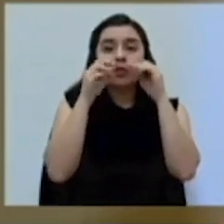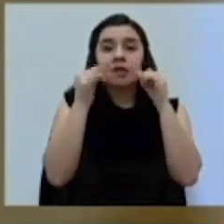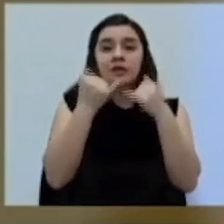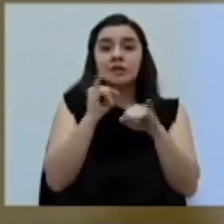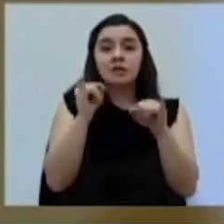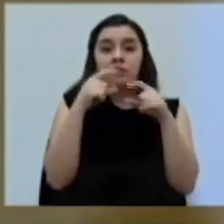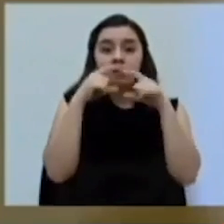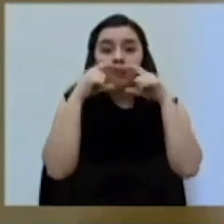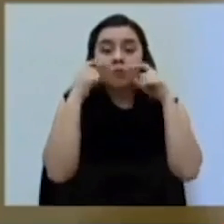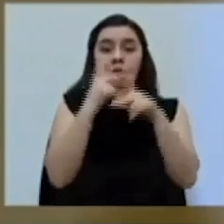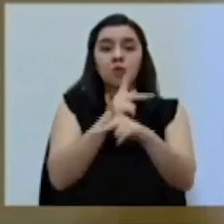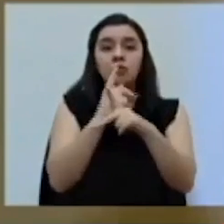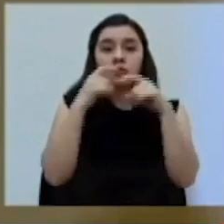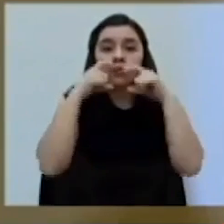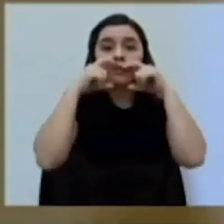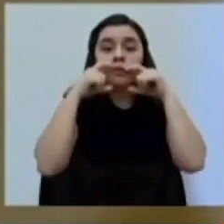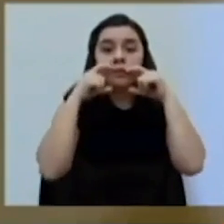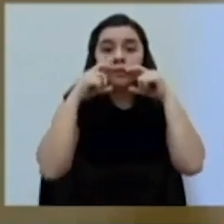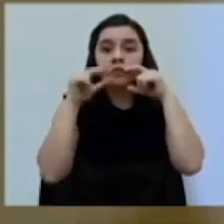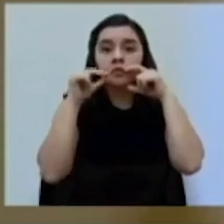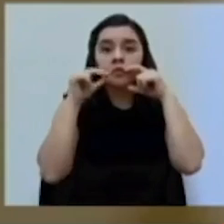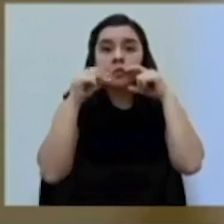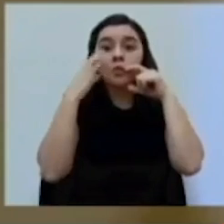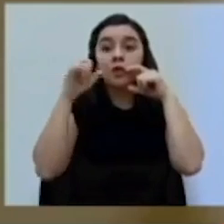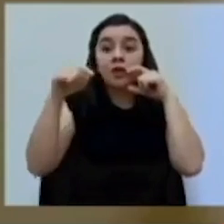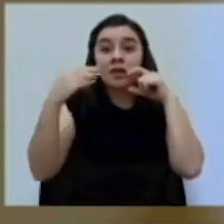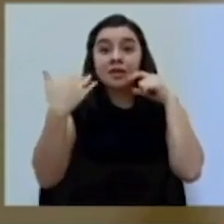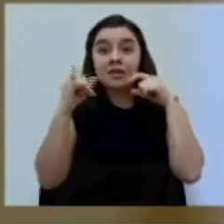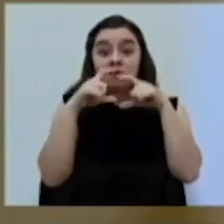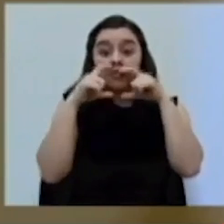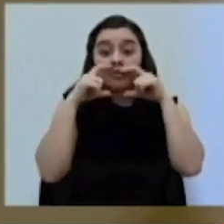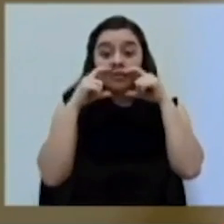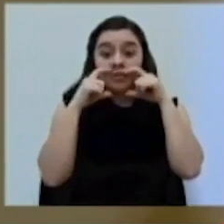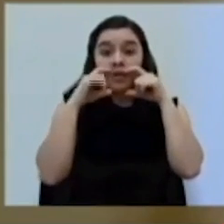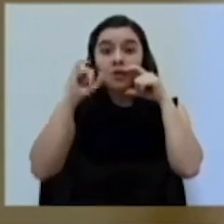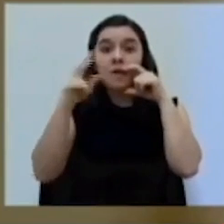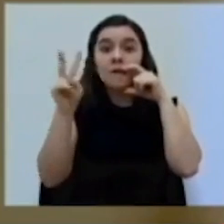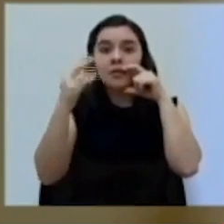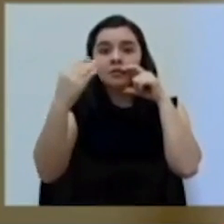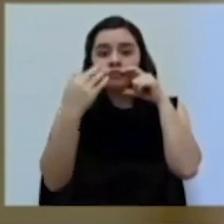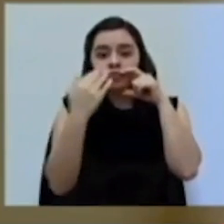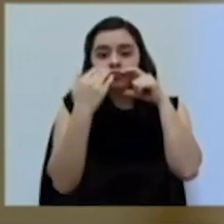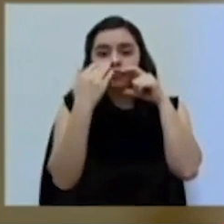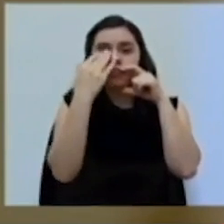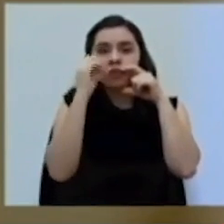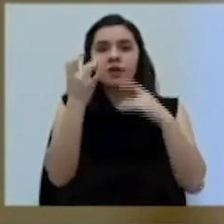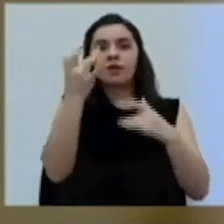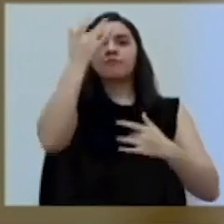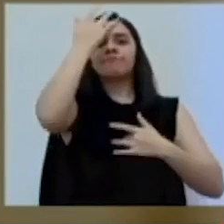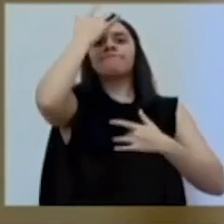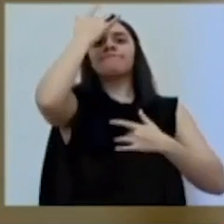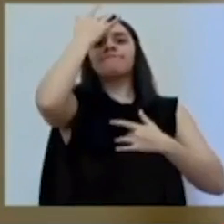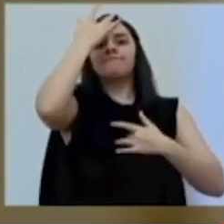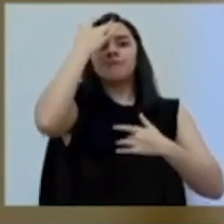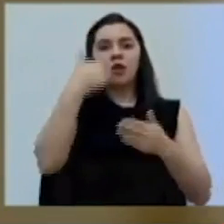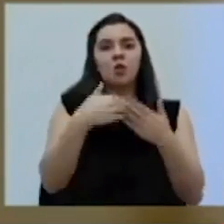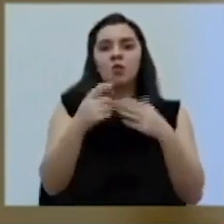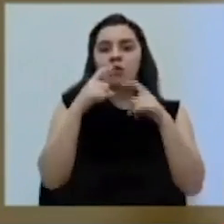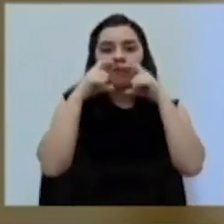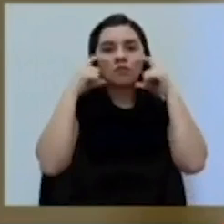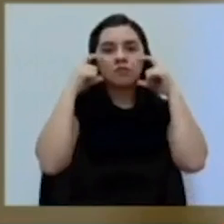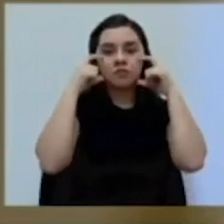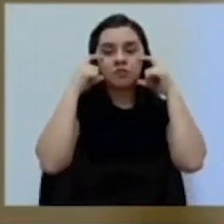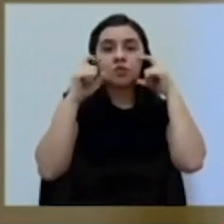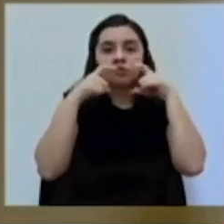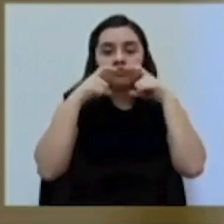descubiertas, porque entonces por ahí puede ingresar el virus y enfermar a la persona que está usando la mascarilla de forma incorrecta.